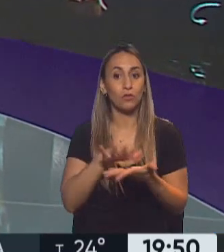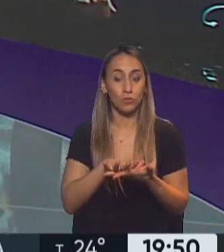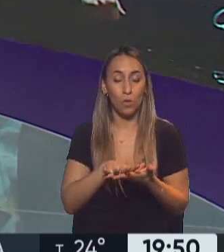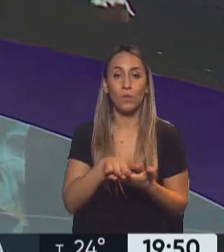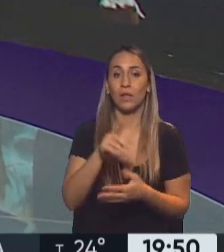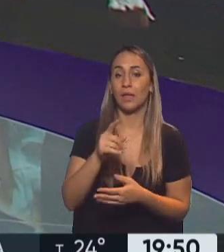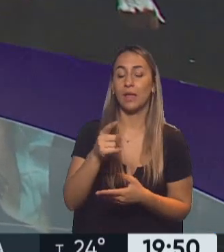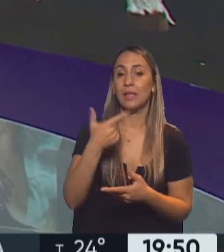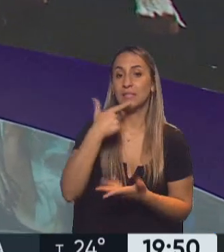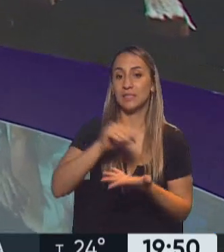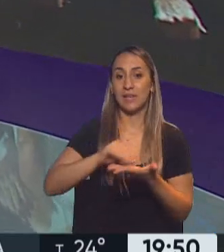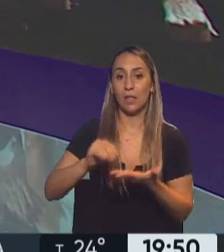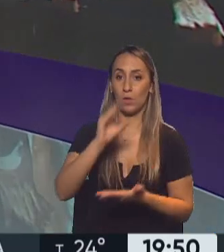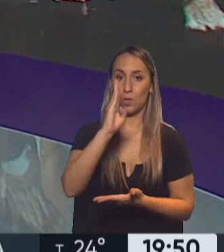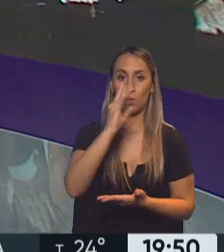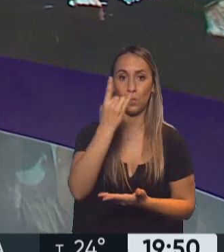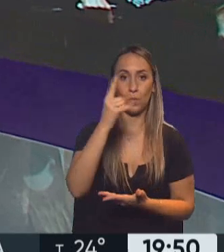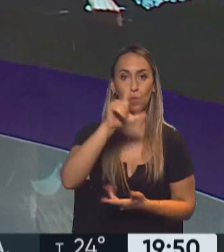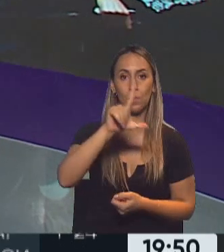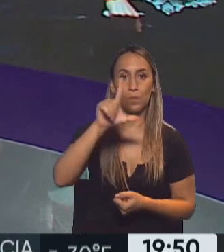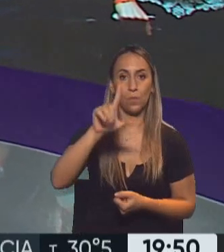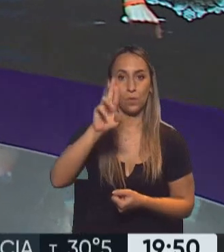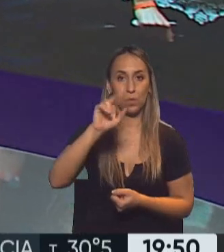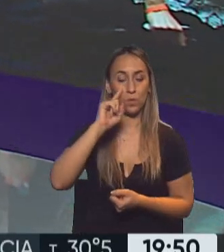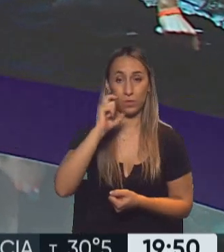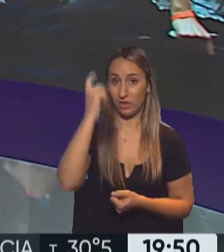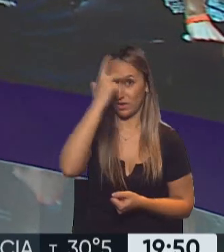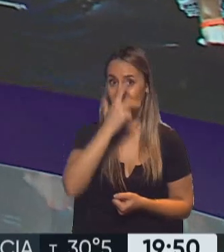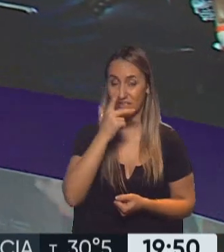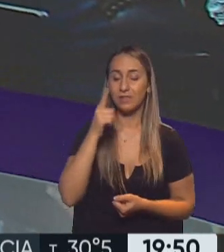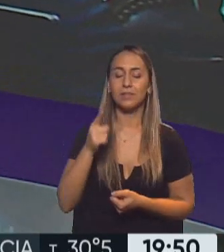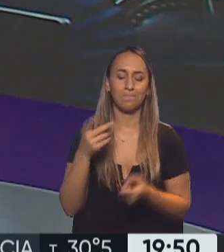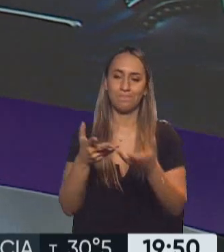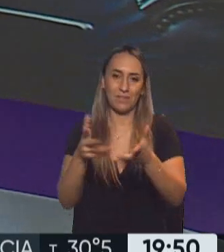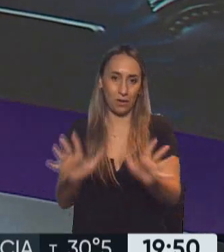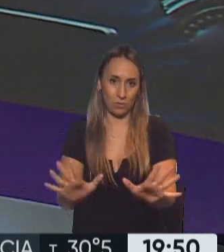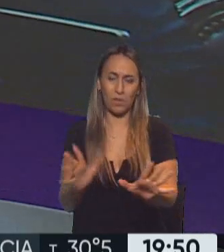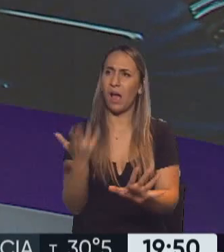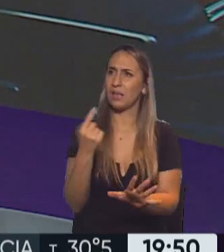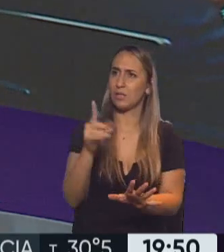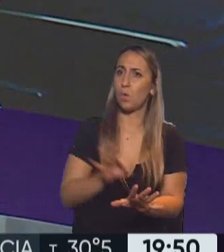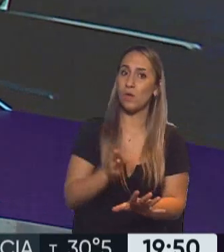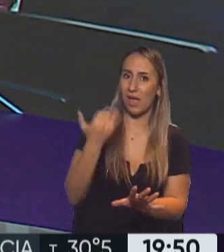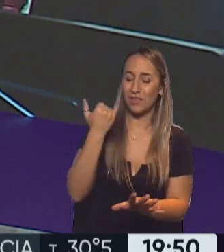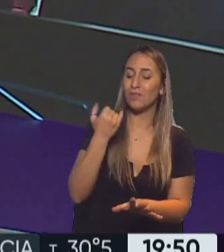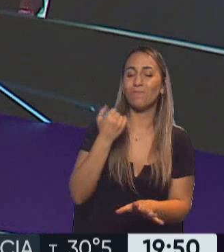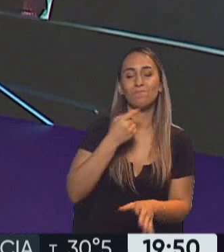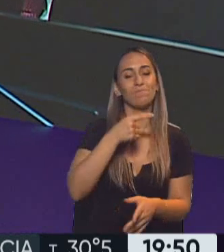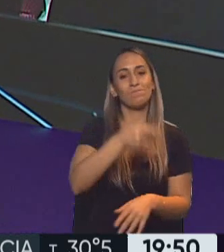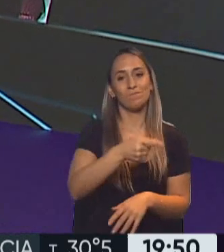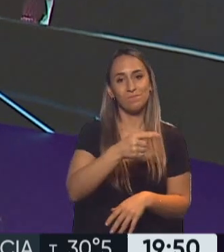del Senador Esteban Bullrich, quien ya hace un año fue diagnosticado con ELA, esclerosis lateral